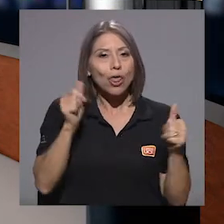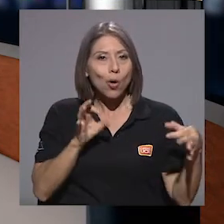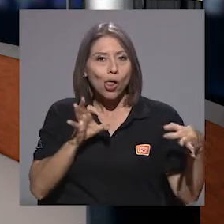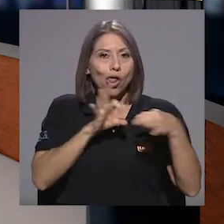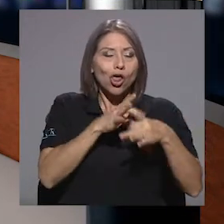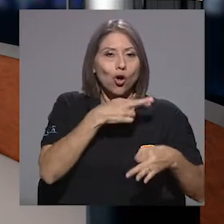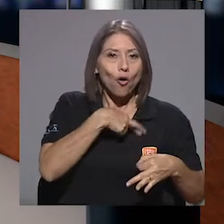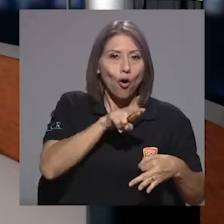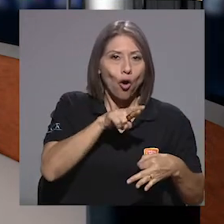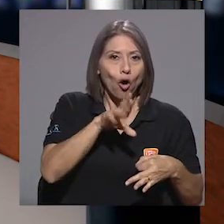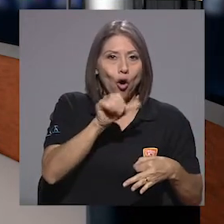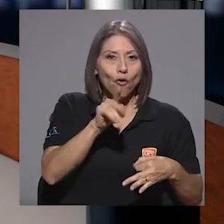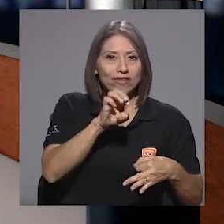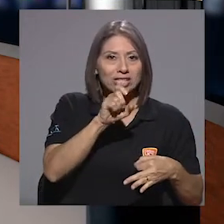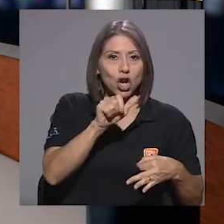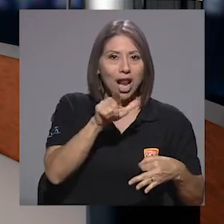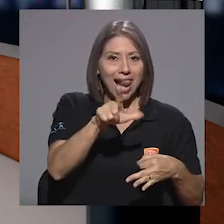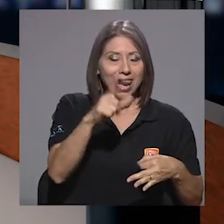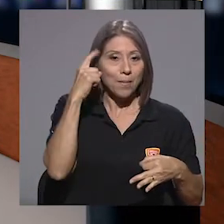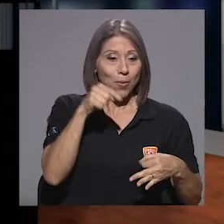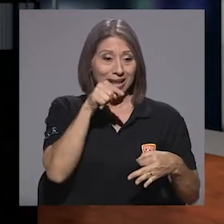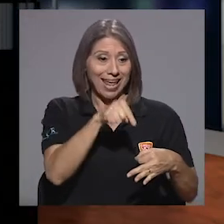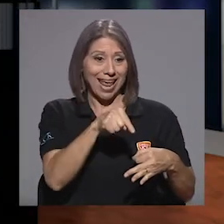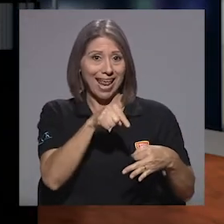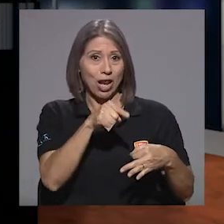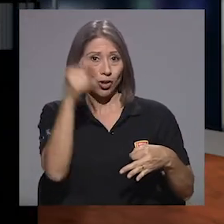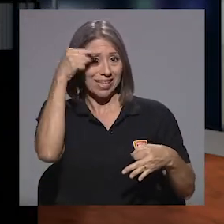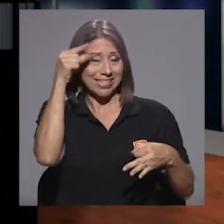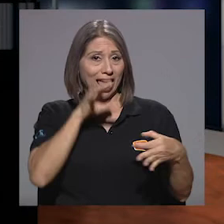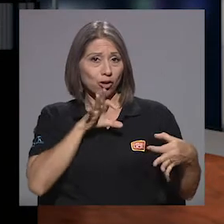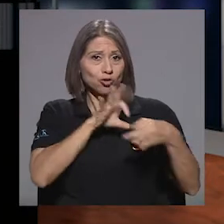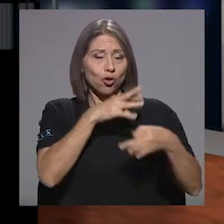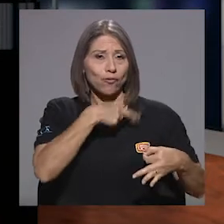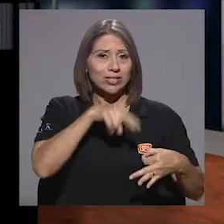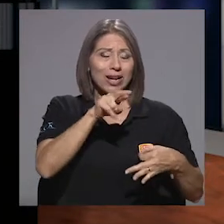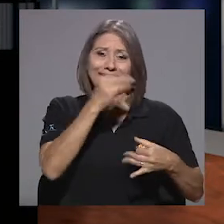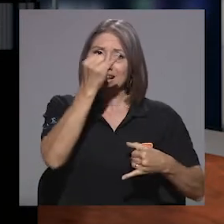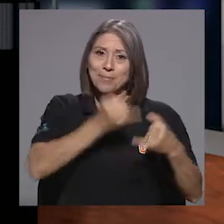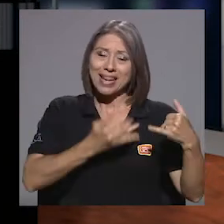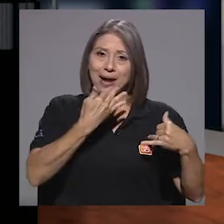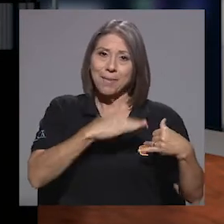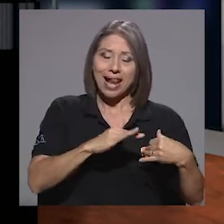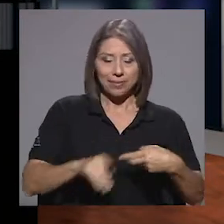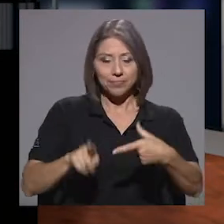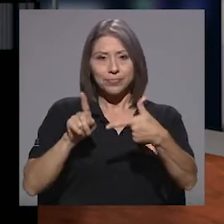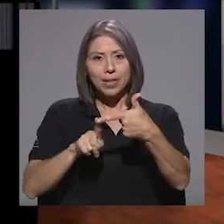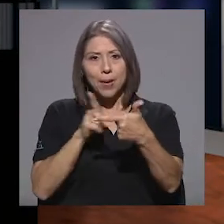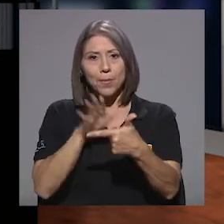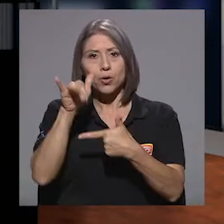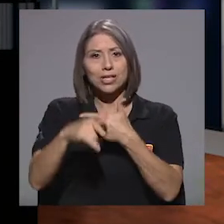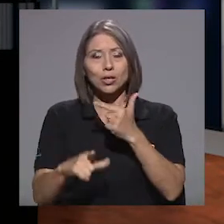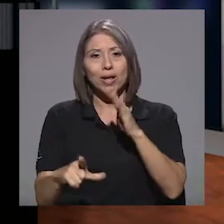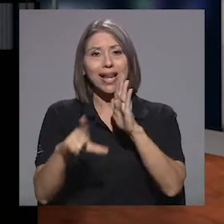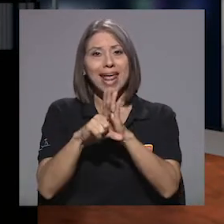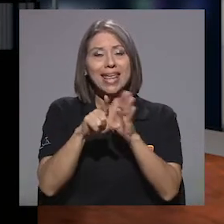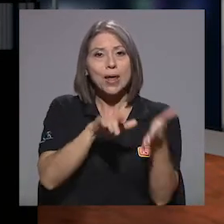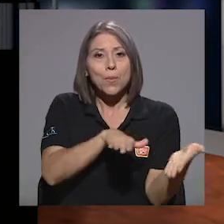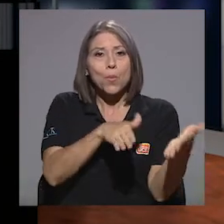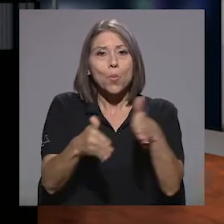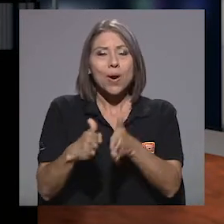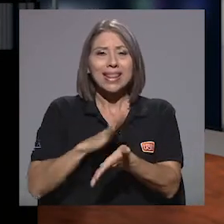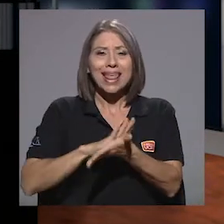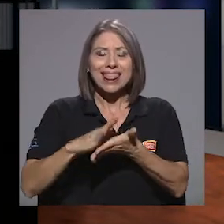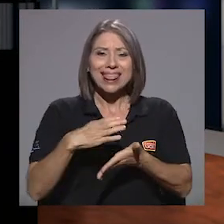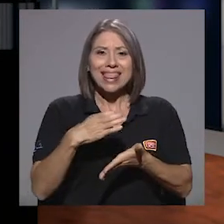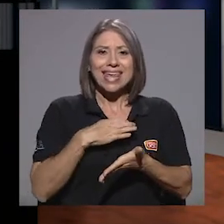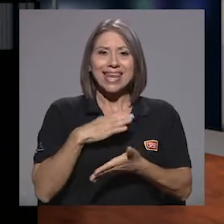confesionales terminan mal. En cuanto al proyecto de ley sobre muerte digna y eutanasia presentado por